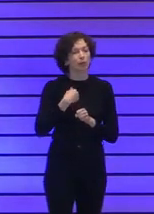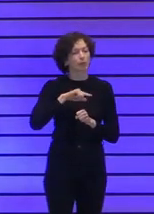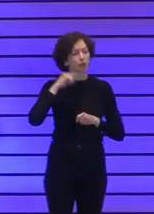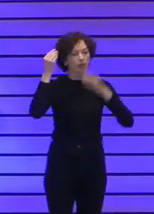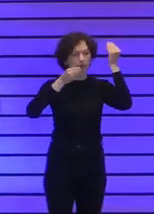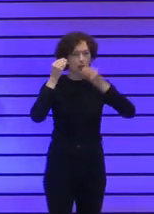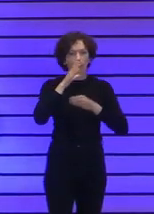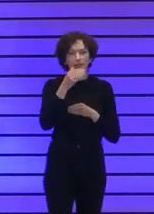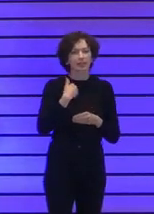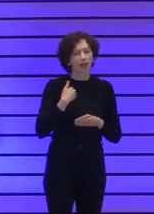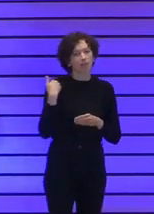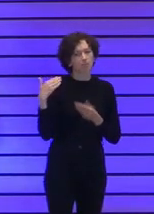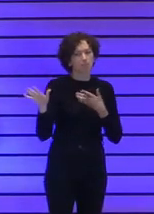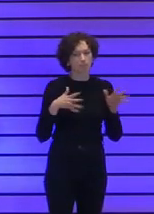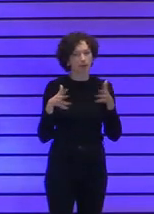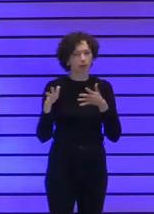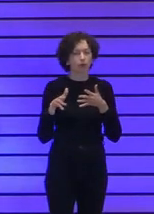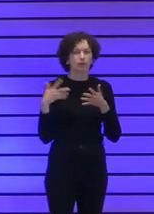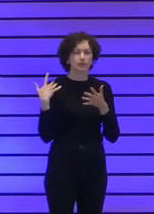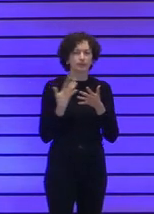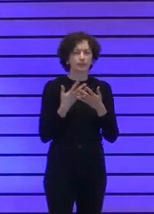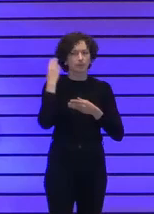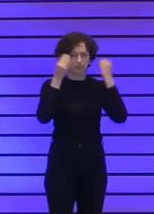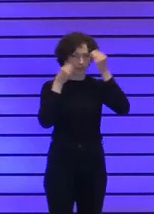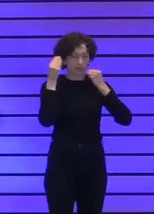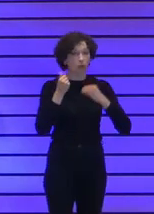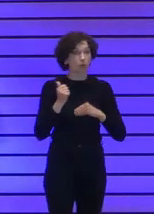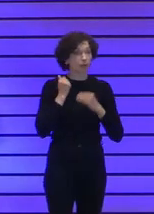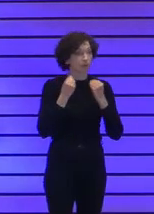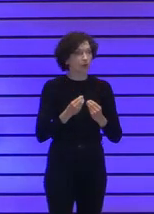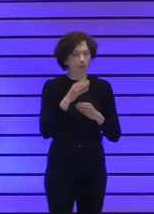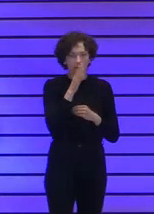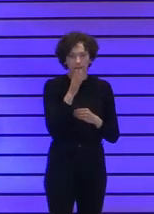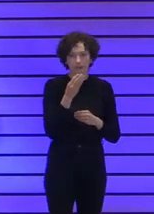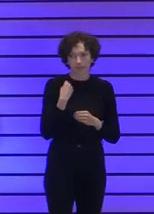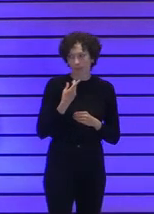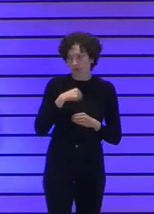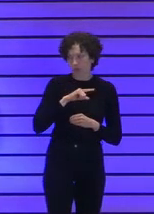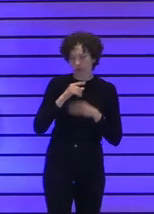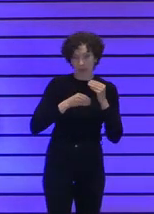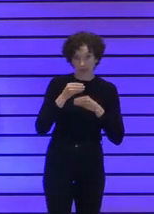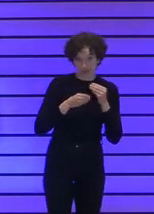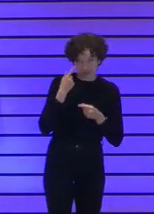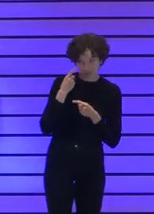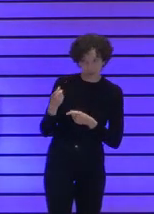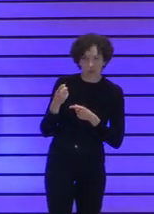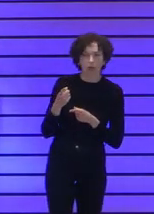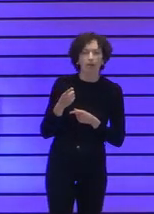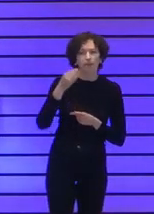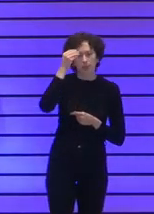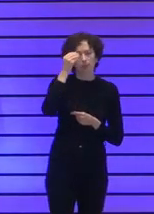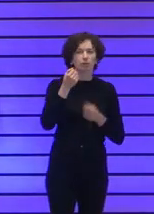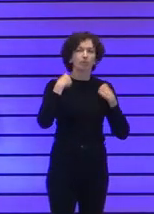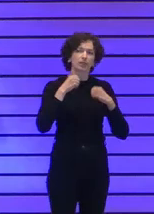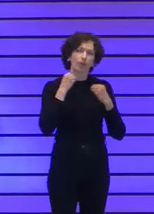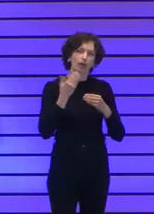llevo desde marzo dándole vueltas a esto ha sido una oportunidad muy buena porque claro cuando nosotros hicimos todo esto que veréis no estábamos pensando en una buena práctica